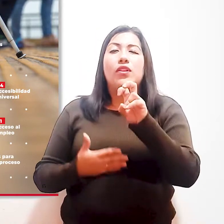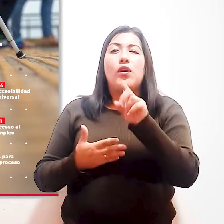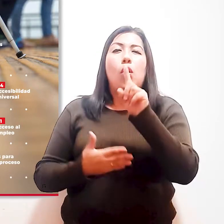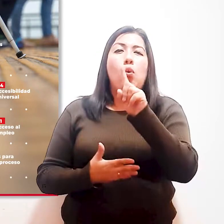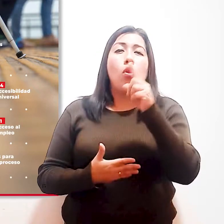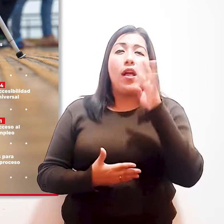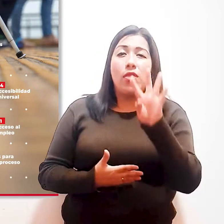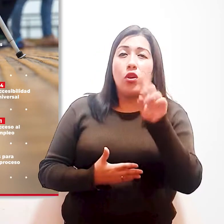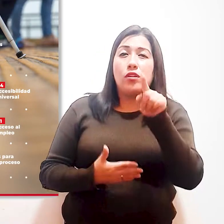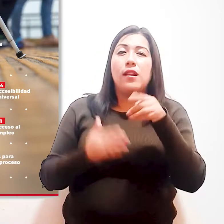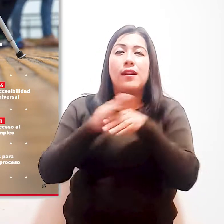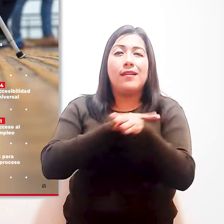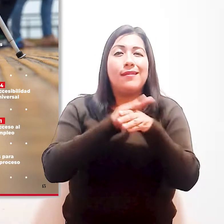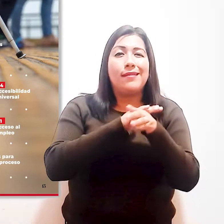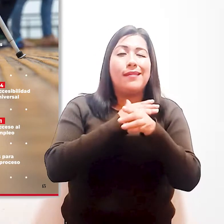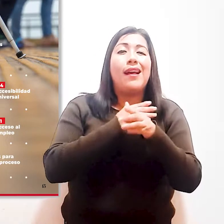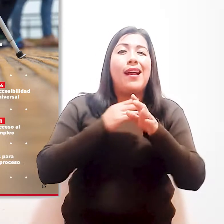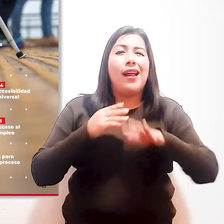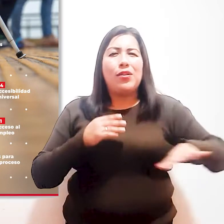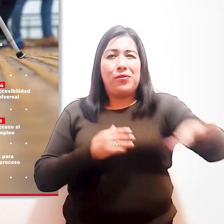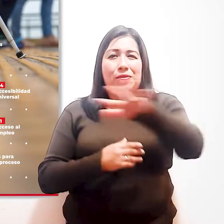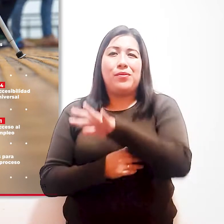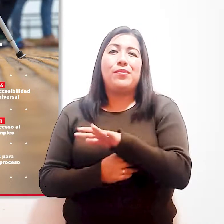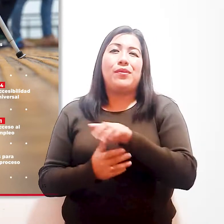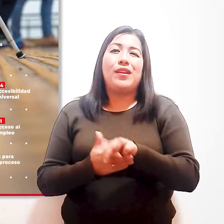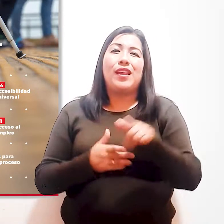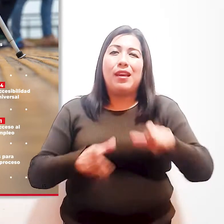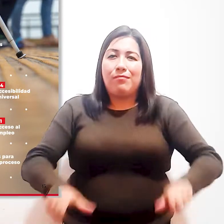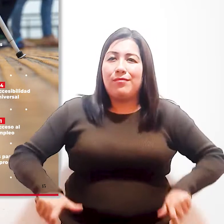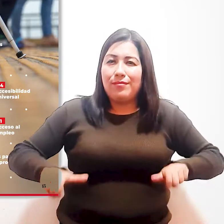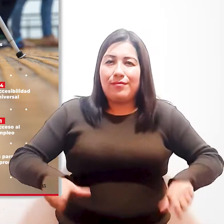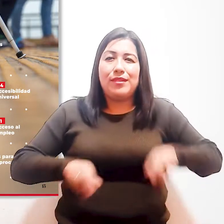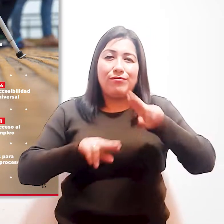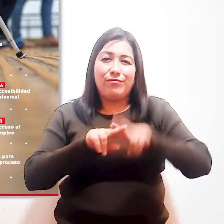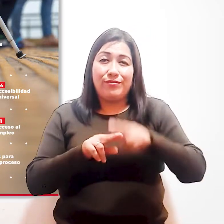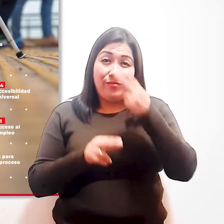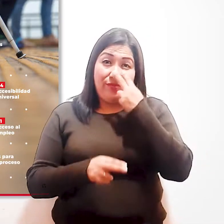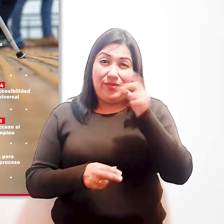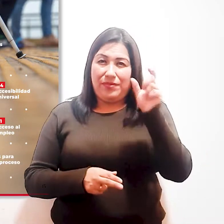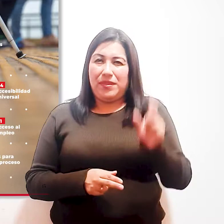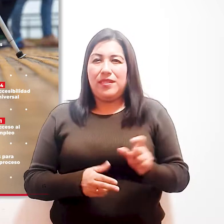acciones en accesibilidad universal, un ícono de una persona en silla de ruedas.